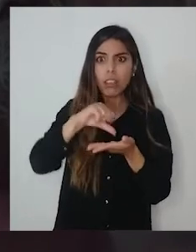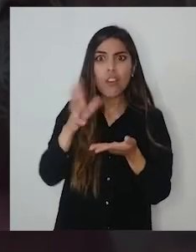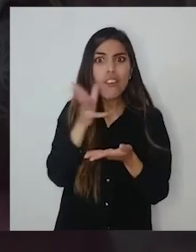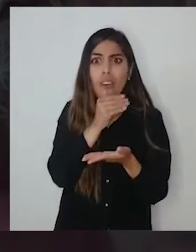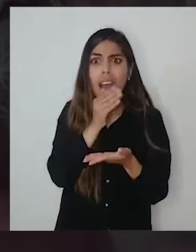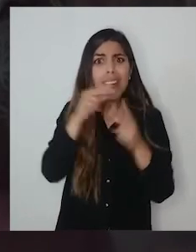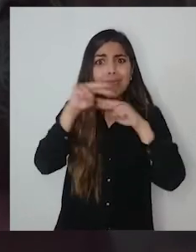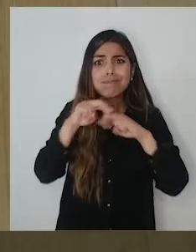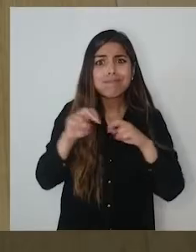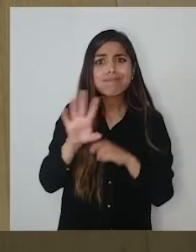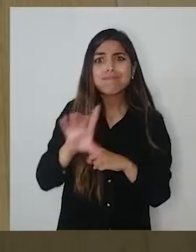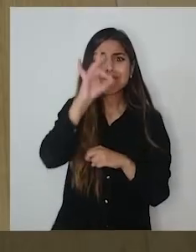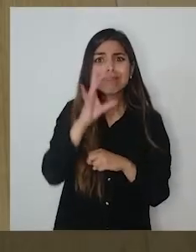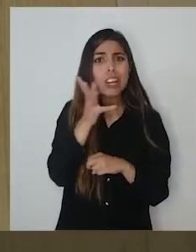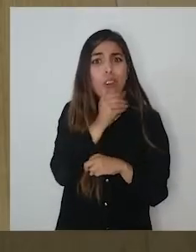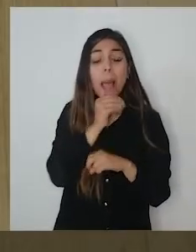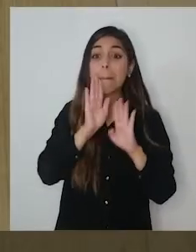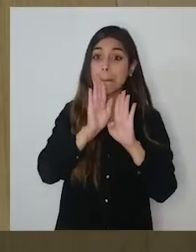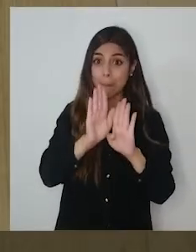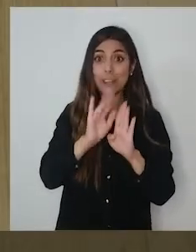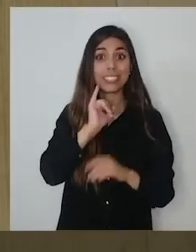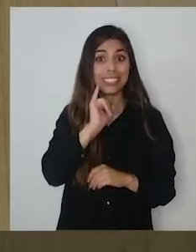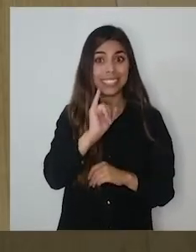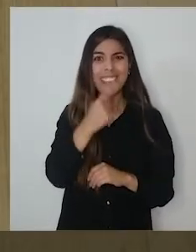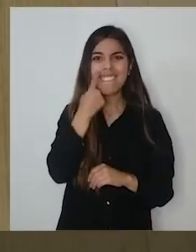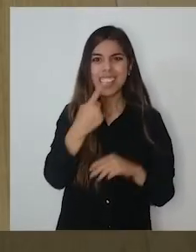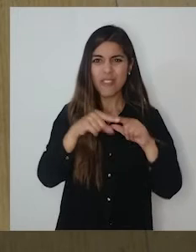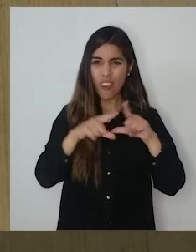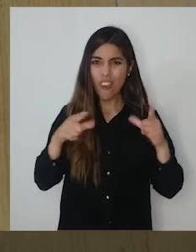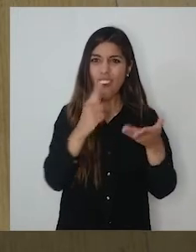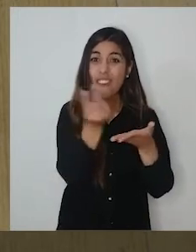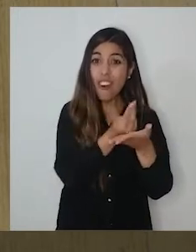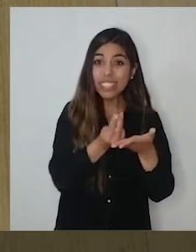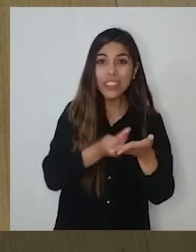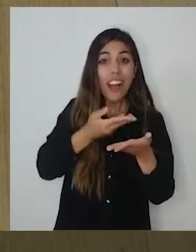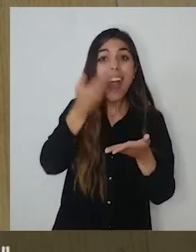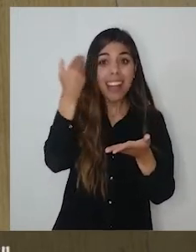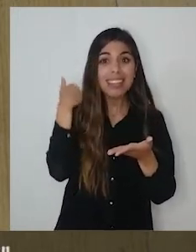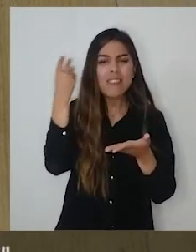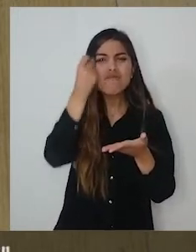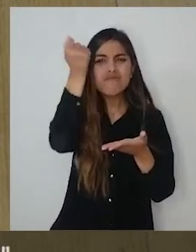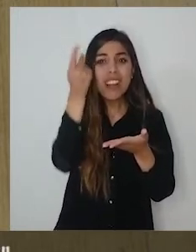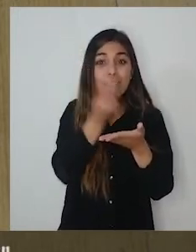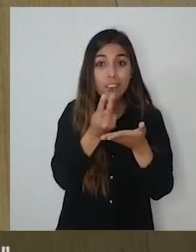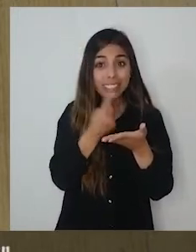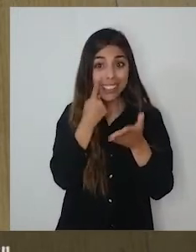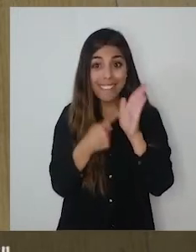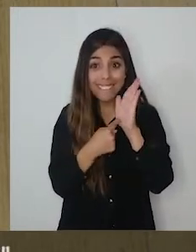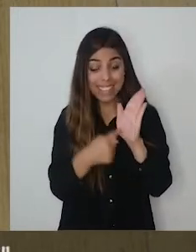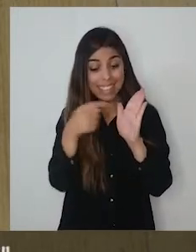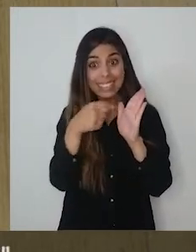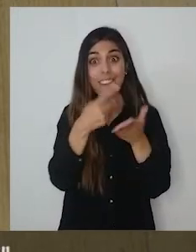registro. Lo que sí tenemos son estos bocetos. Este dice,